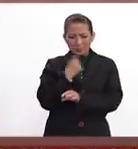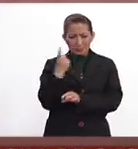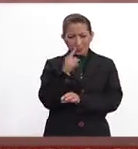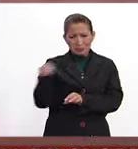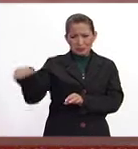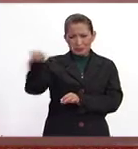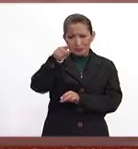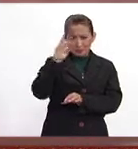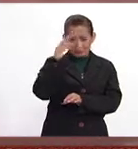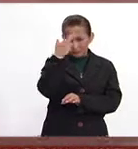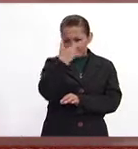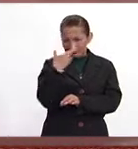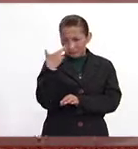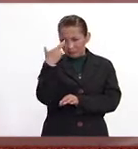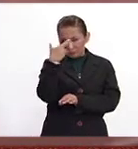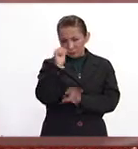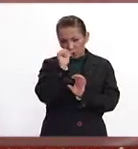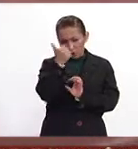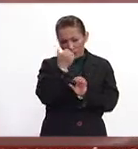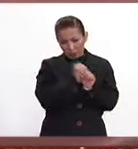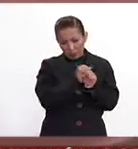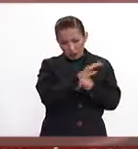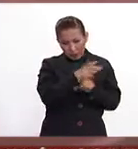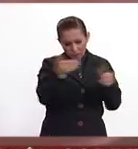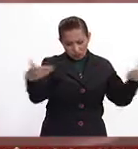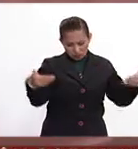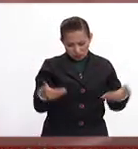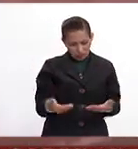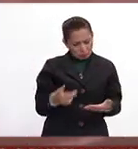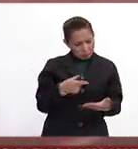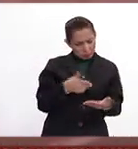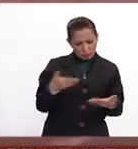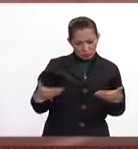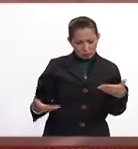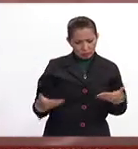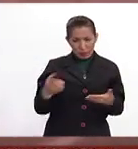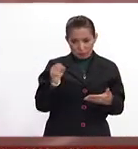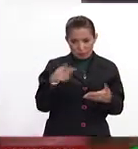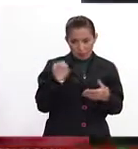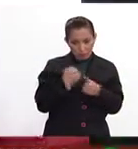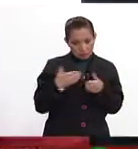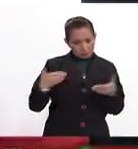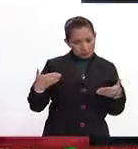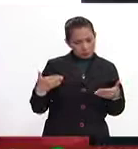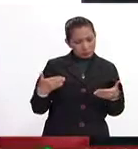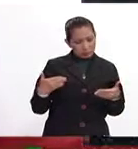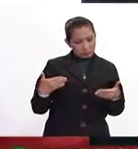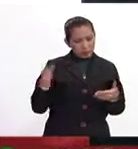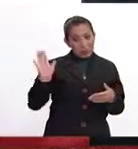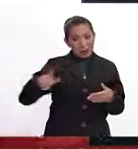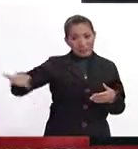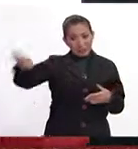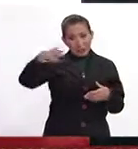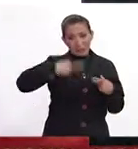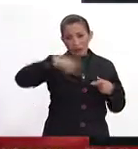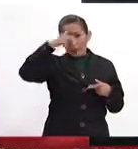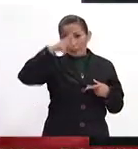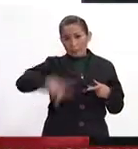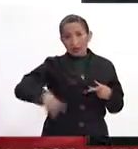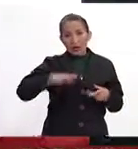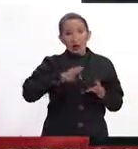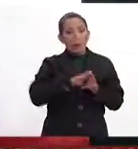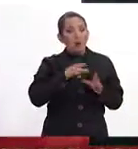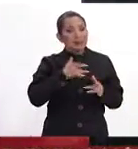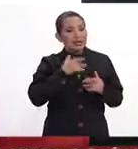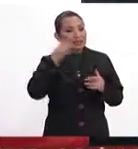lo revisamos con otros datos que tenemos de esta misma medición o de lo que va del año, parece que el público mexicano pasó de